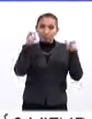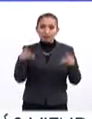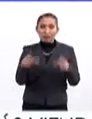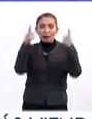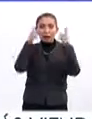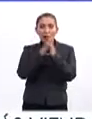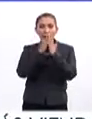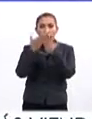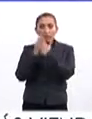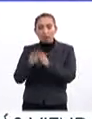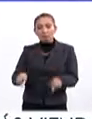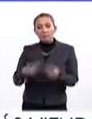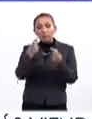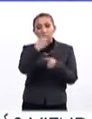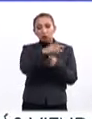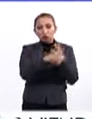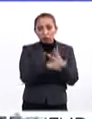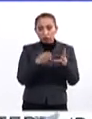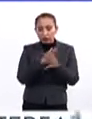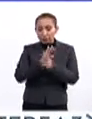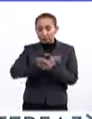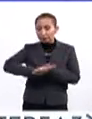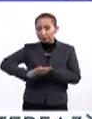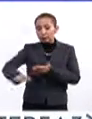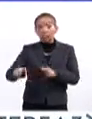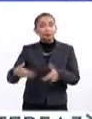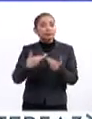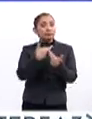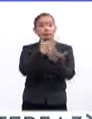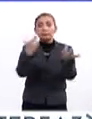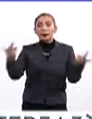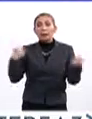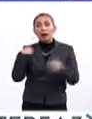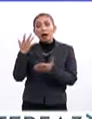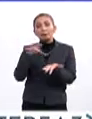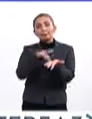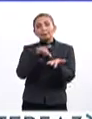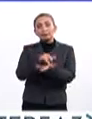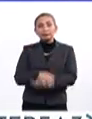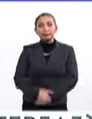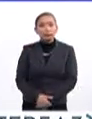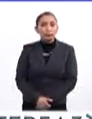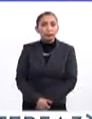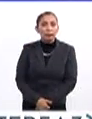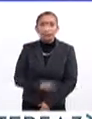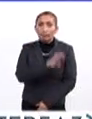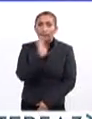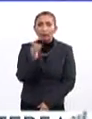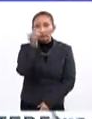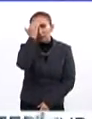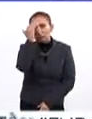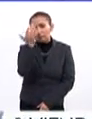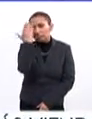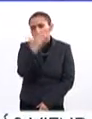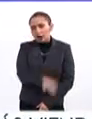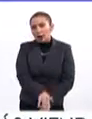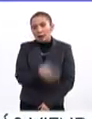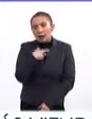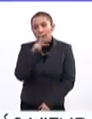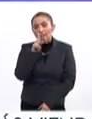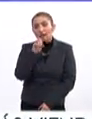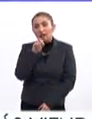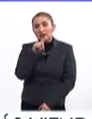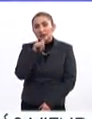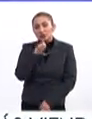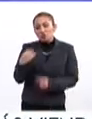vende su biblioteca, vende sus cosas y la regala, digamos, para hacer obras de caridad. Y muere terriblemente, ¿no?, de peste en